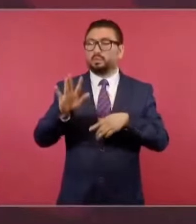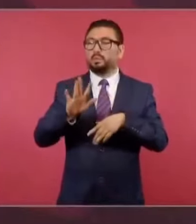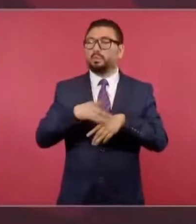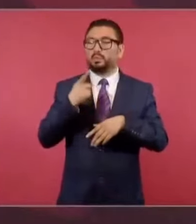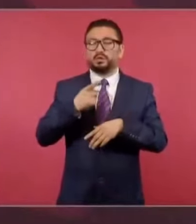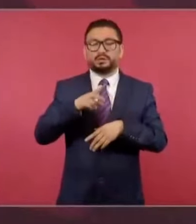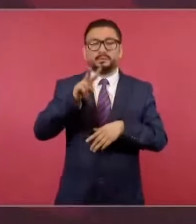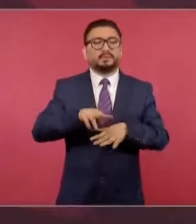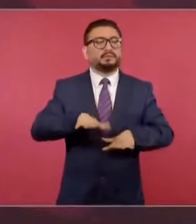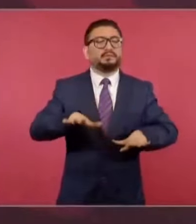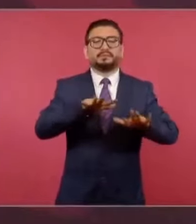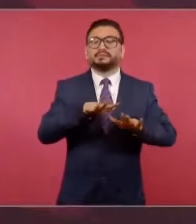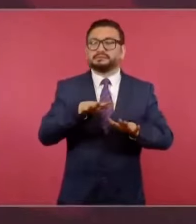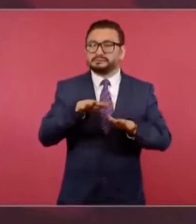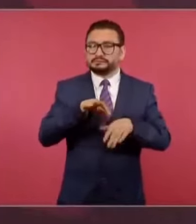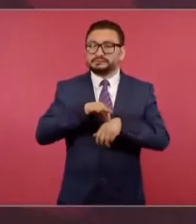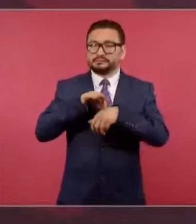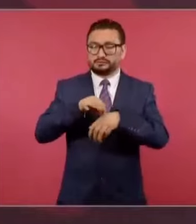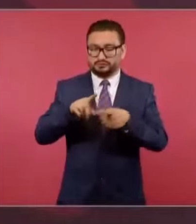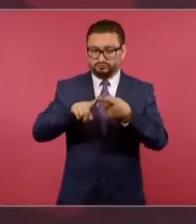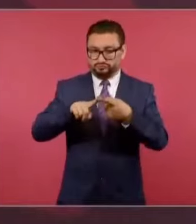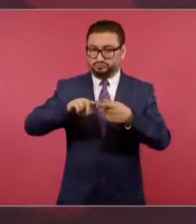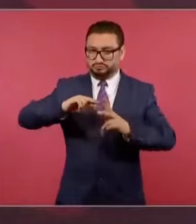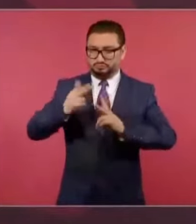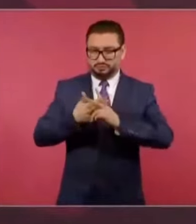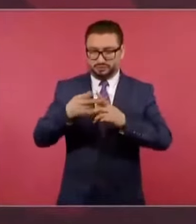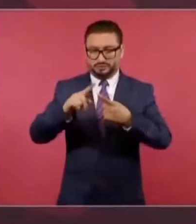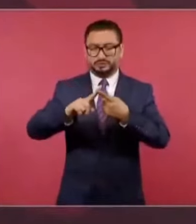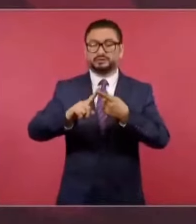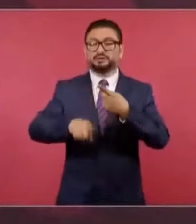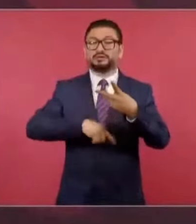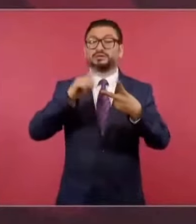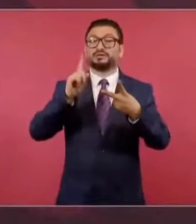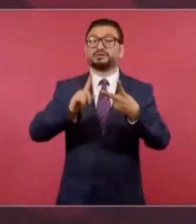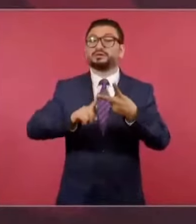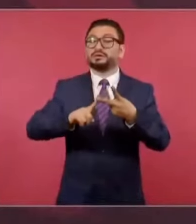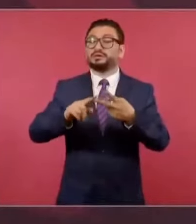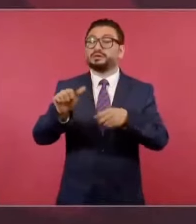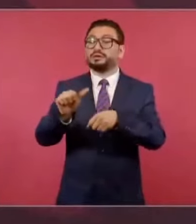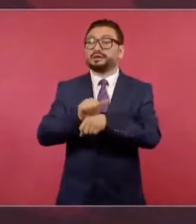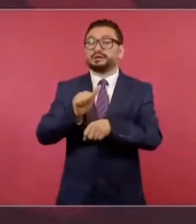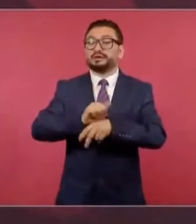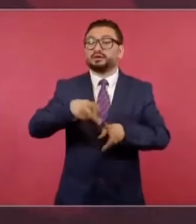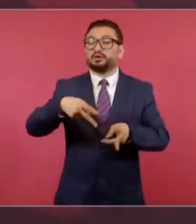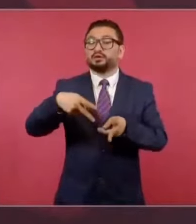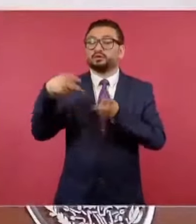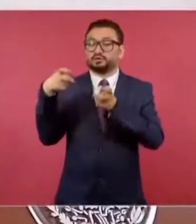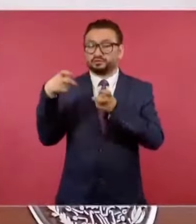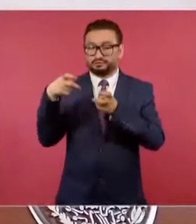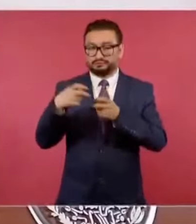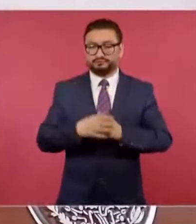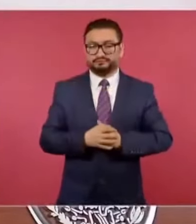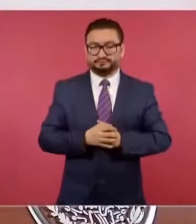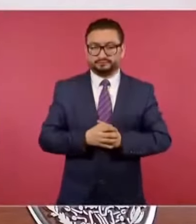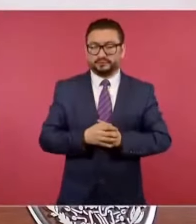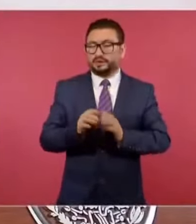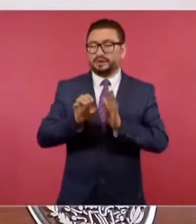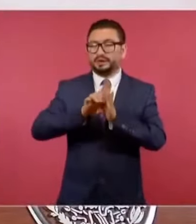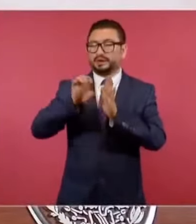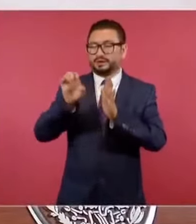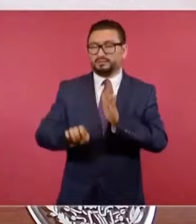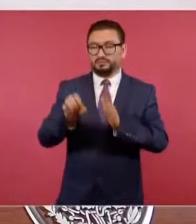realidad, el homicidio y el robo de vehículos. Por ejemplo,